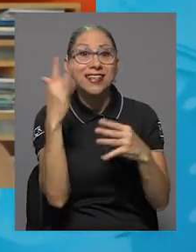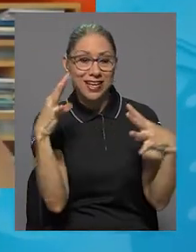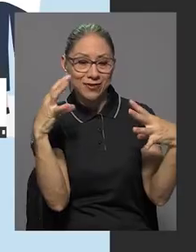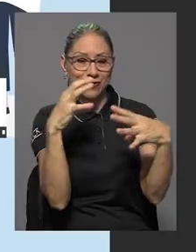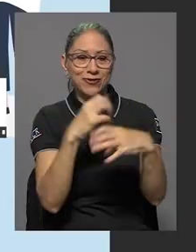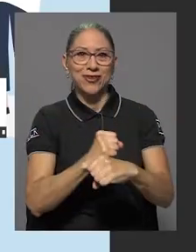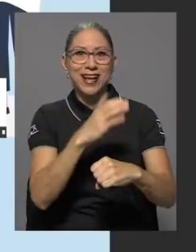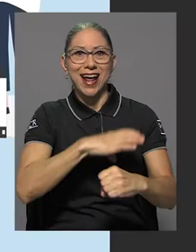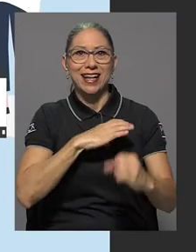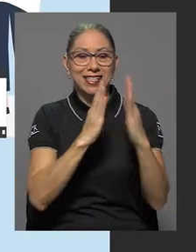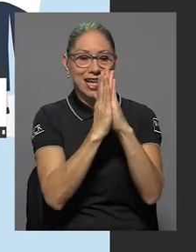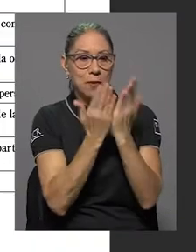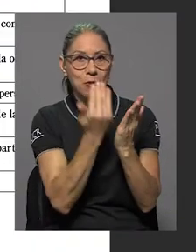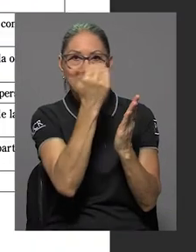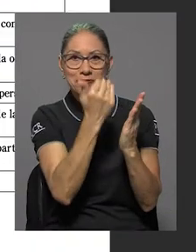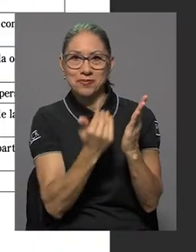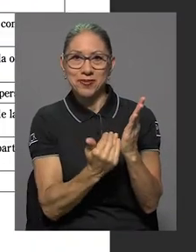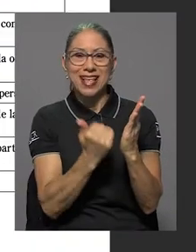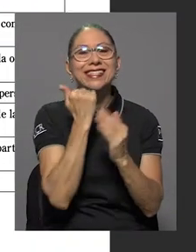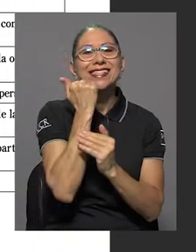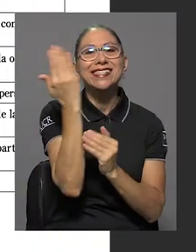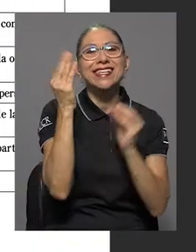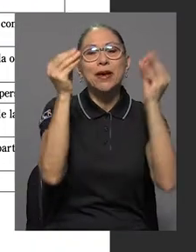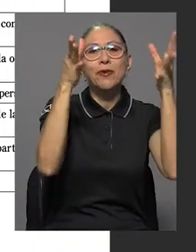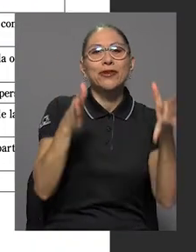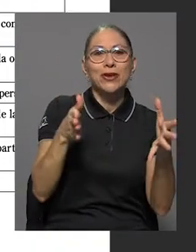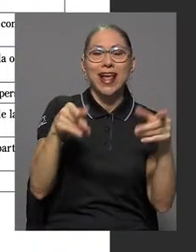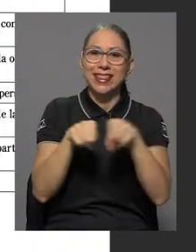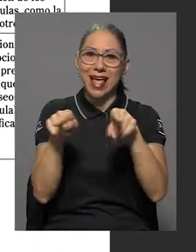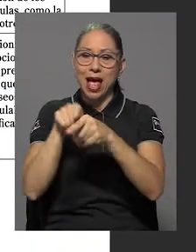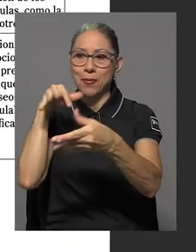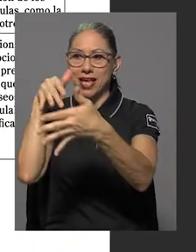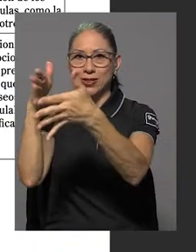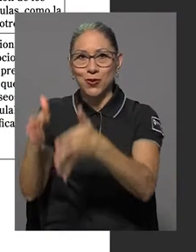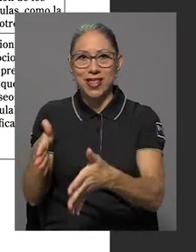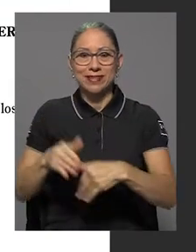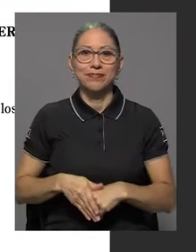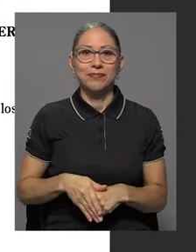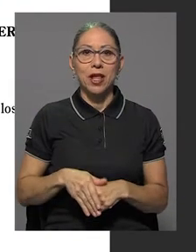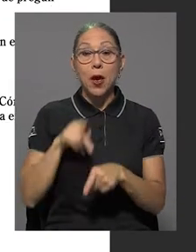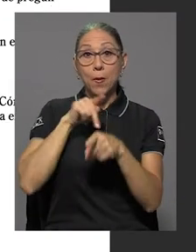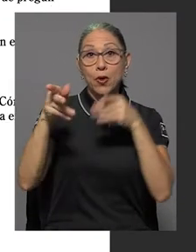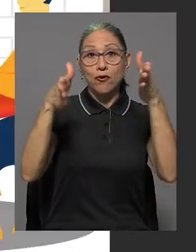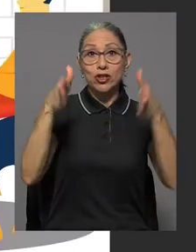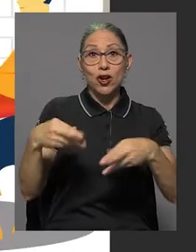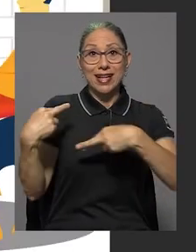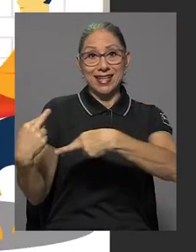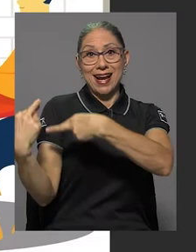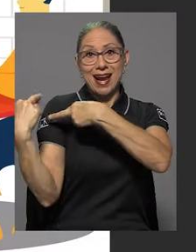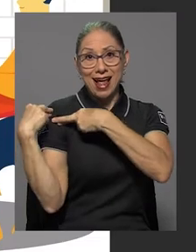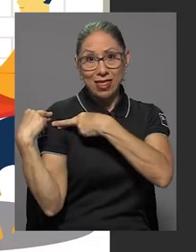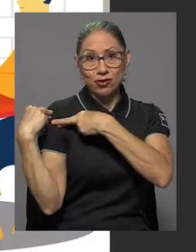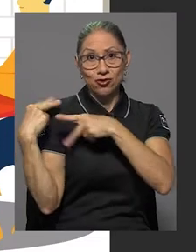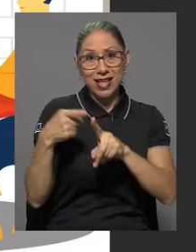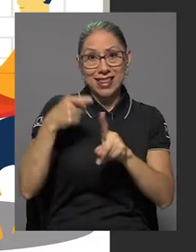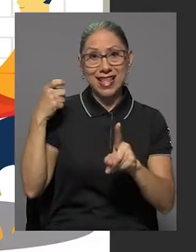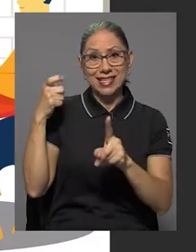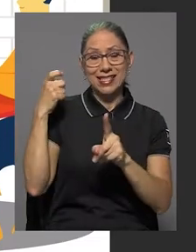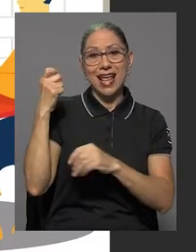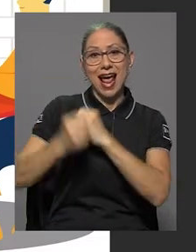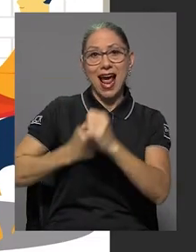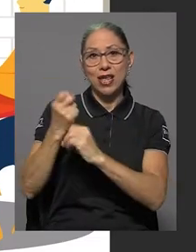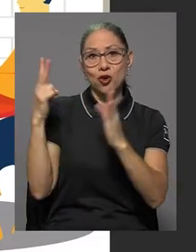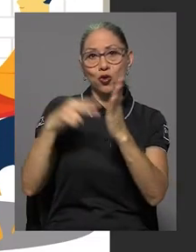manual, que sea tanto sencilla para el profesorado como para el estudiantado seguir. Los profesionales encargados desde el